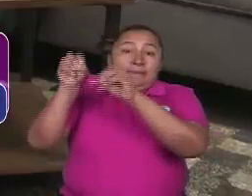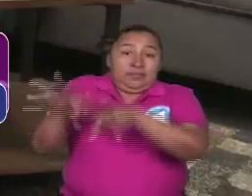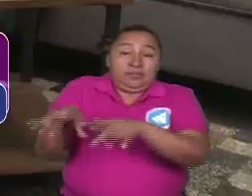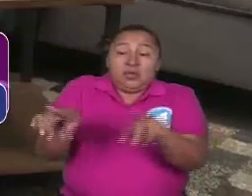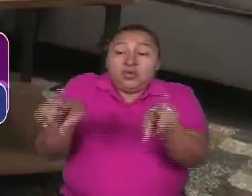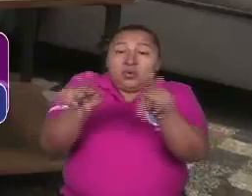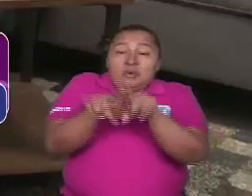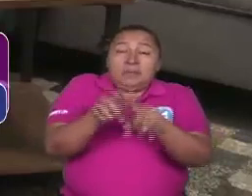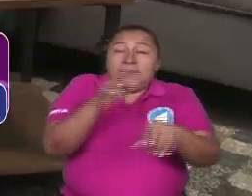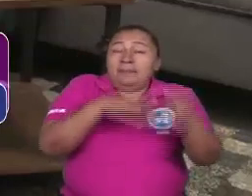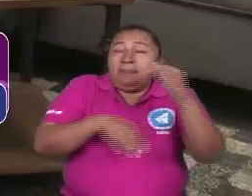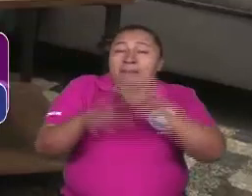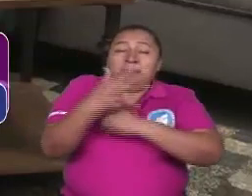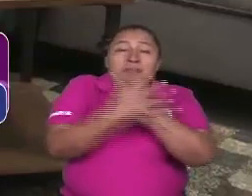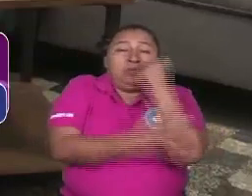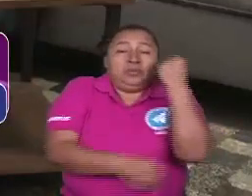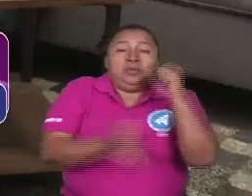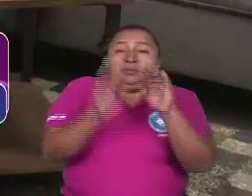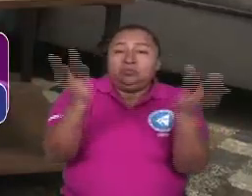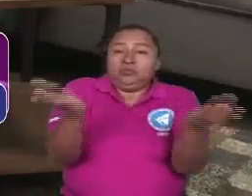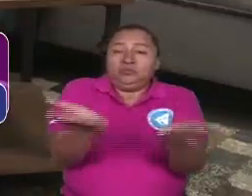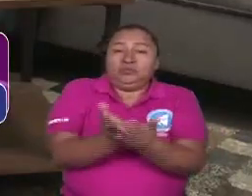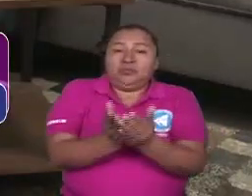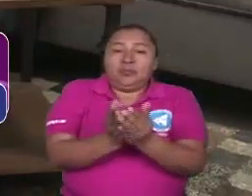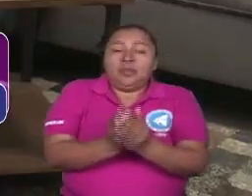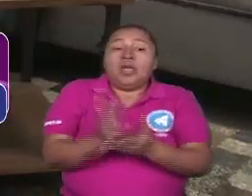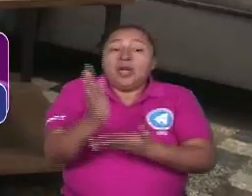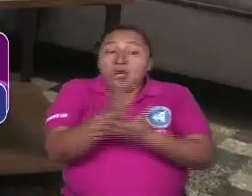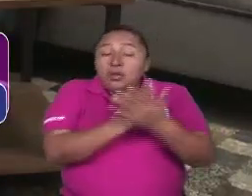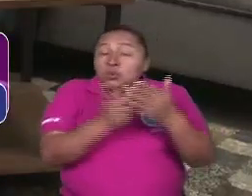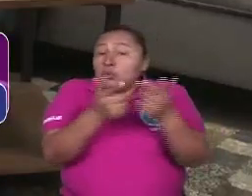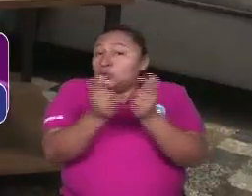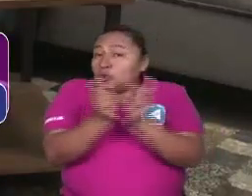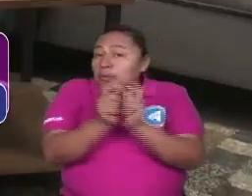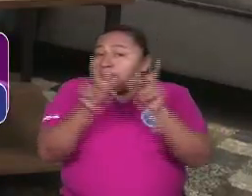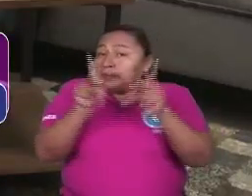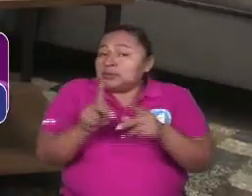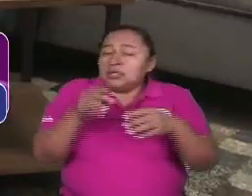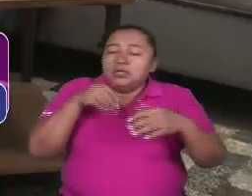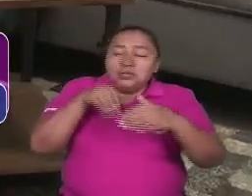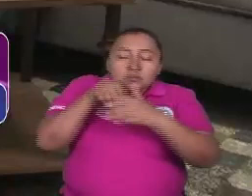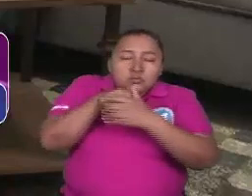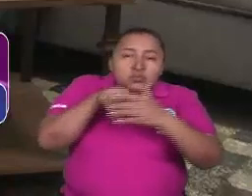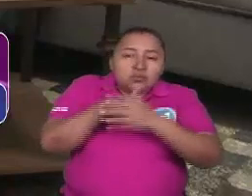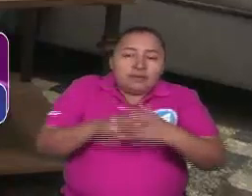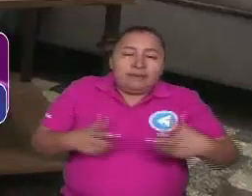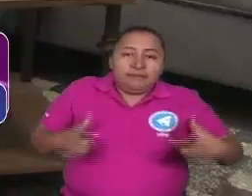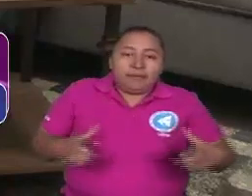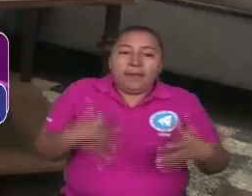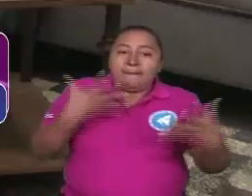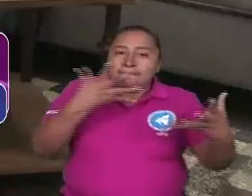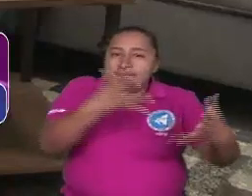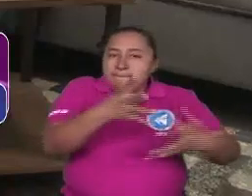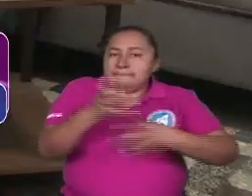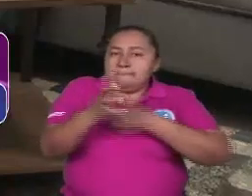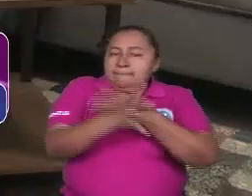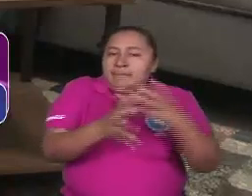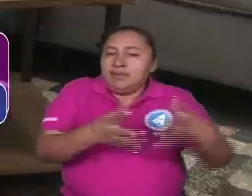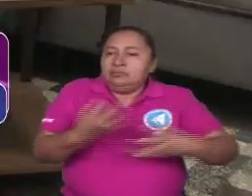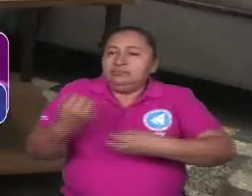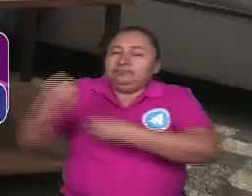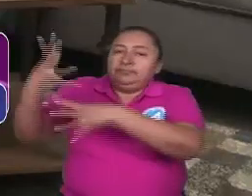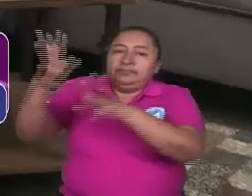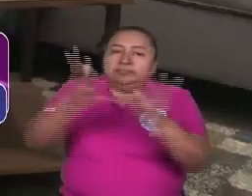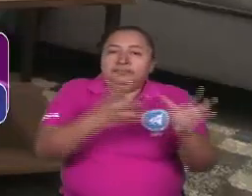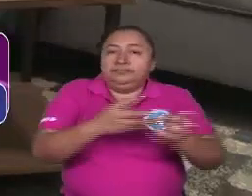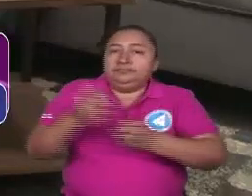más pobre de toda América Latina. Acumulación de riqueza por parte de una élite burguesas locales, pero también que extraían esa riqueza para abastecer